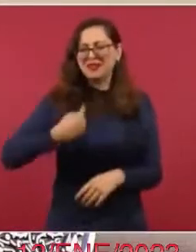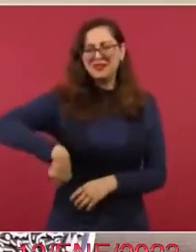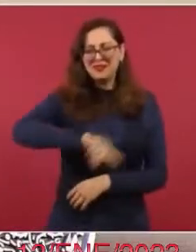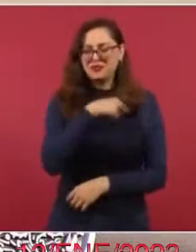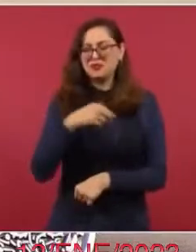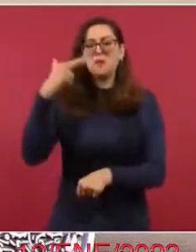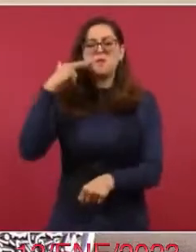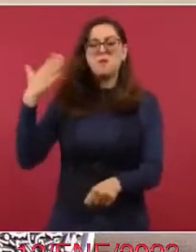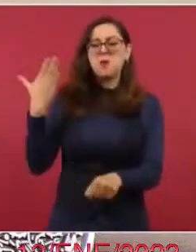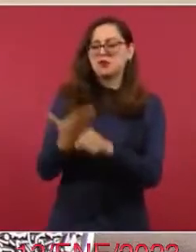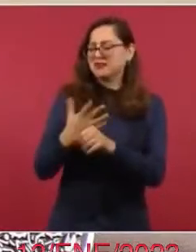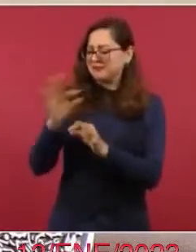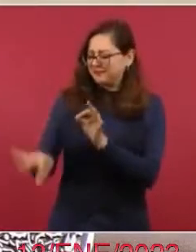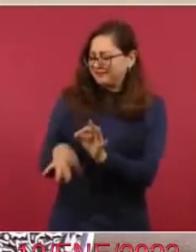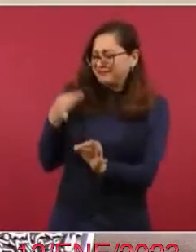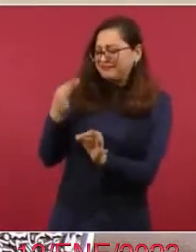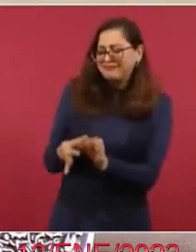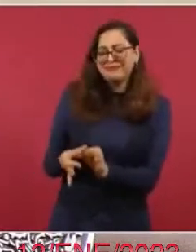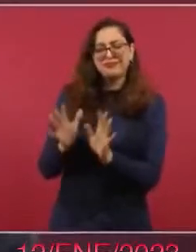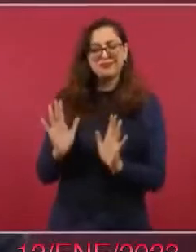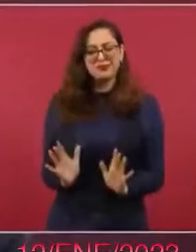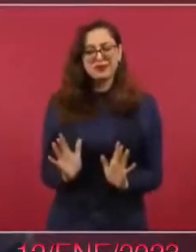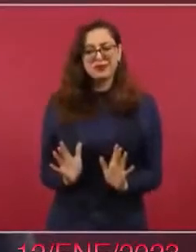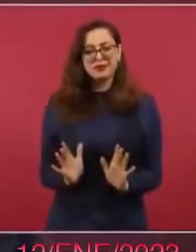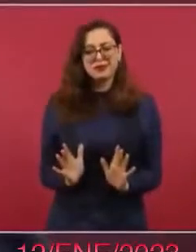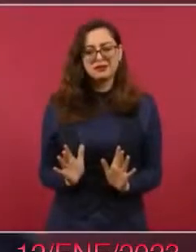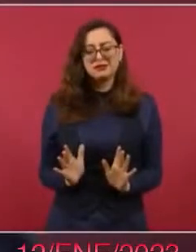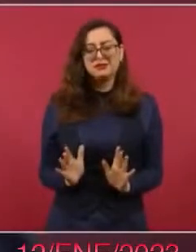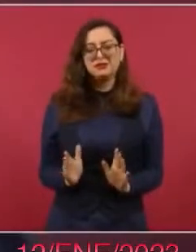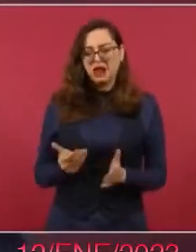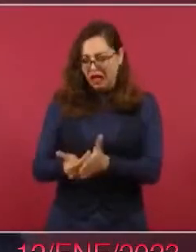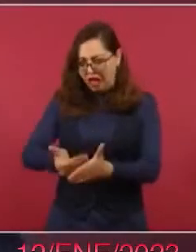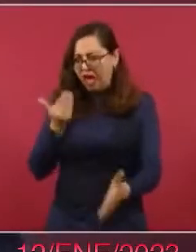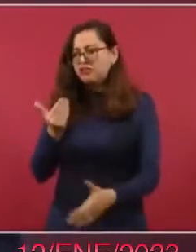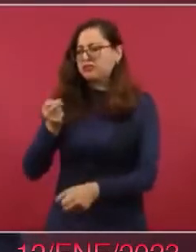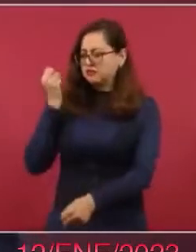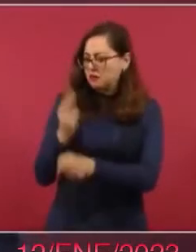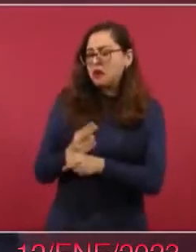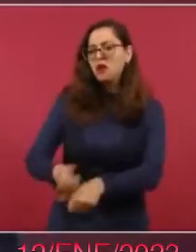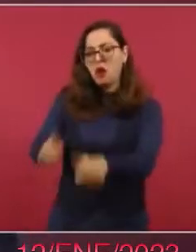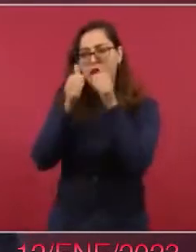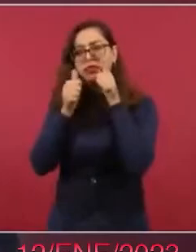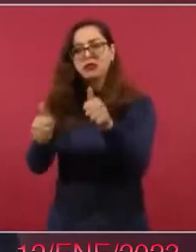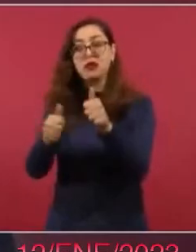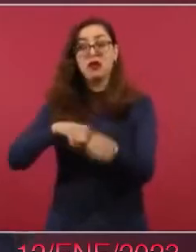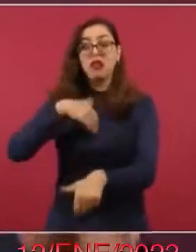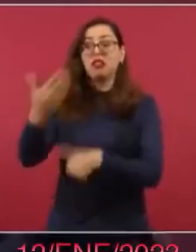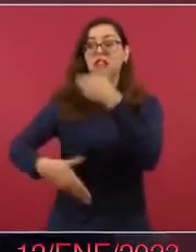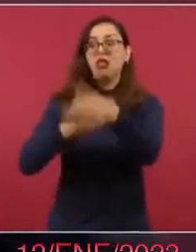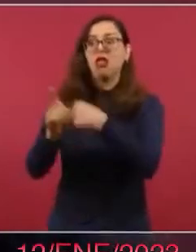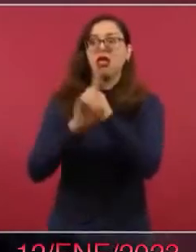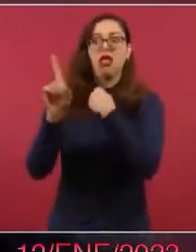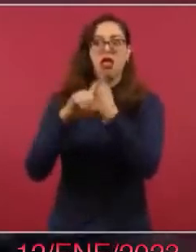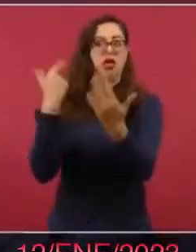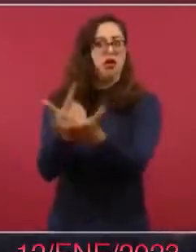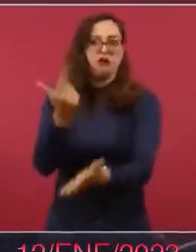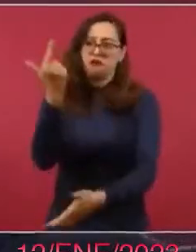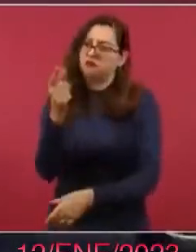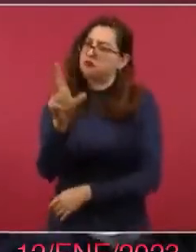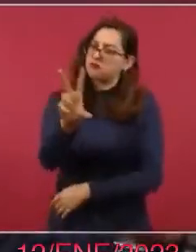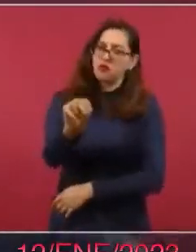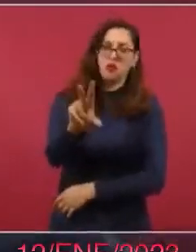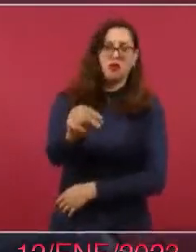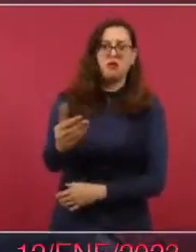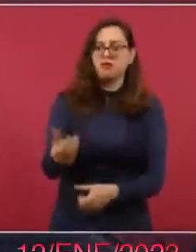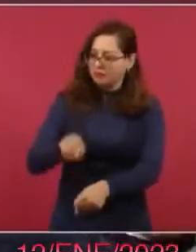vale más prevenir que lamentar. Entonces, vamos